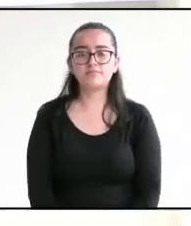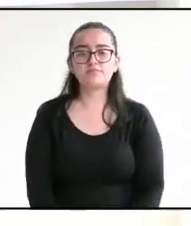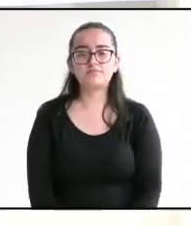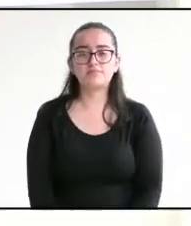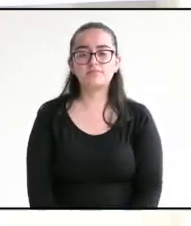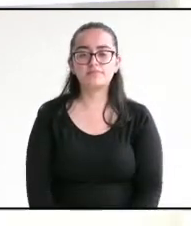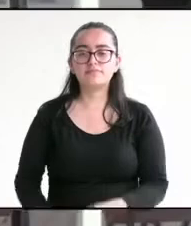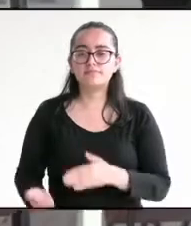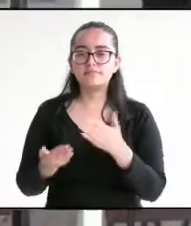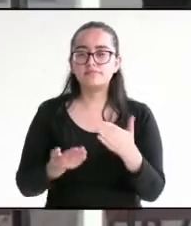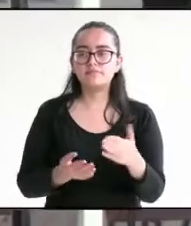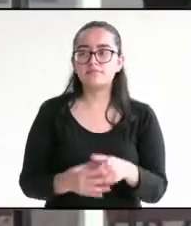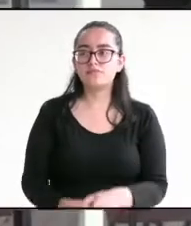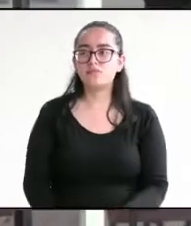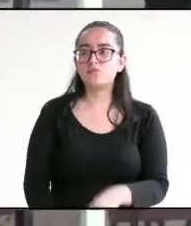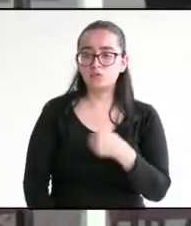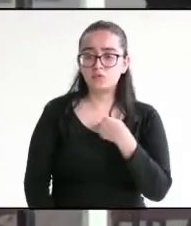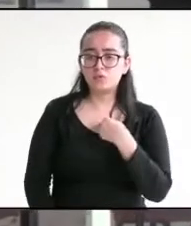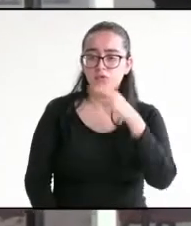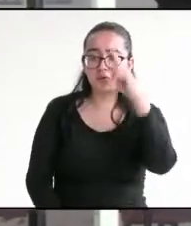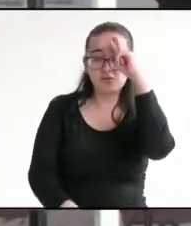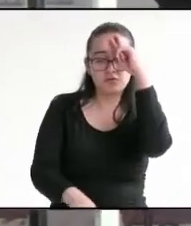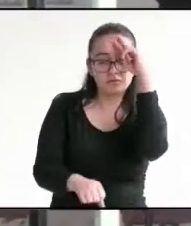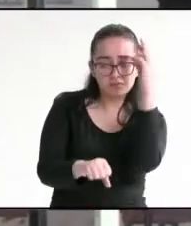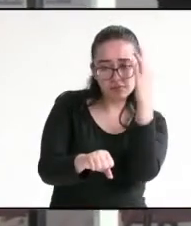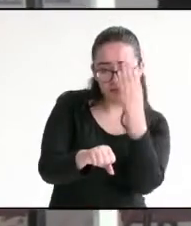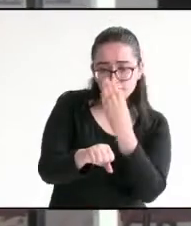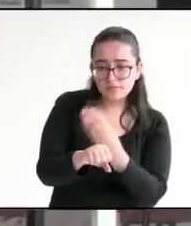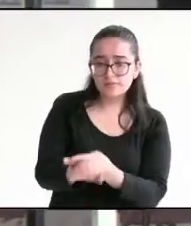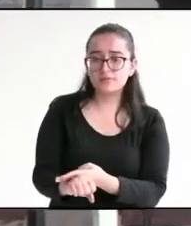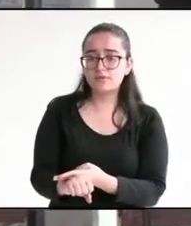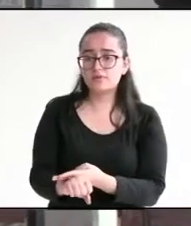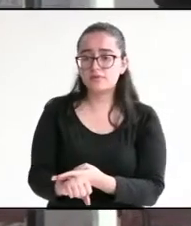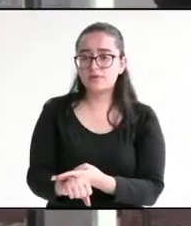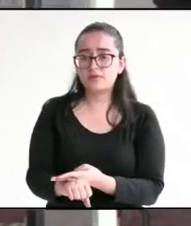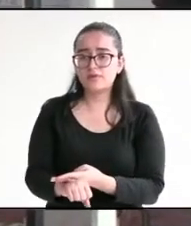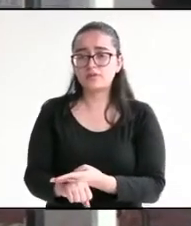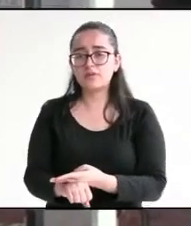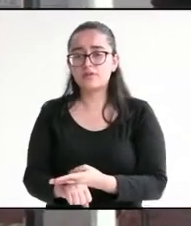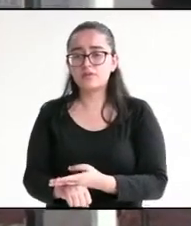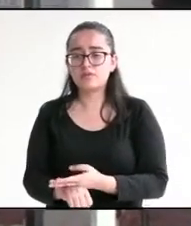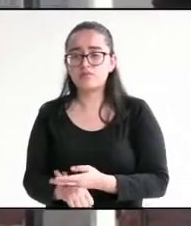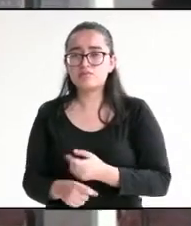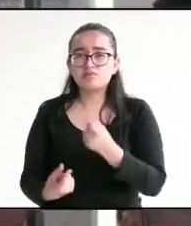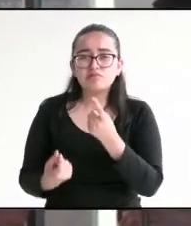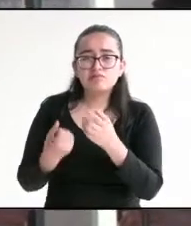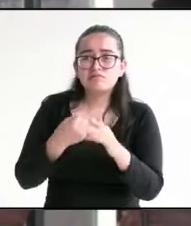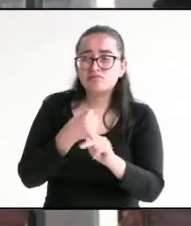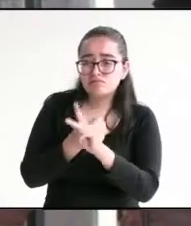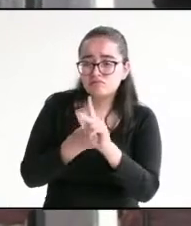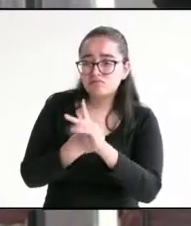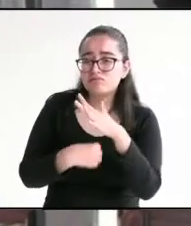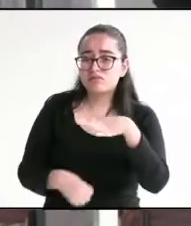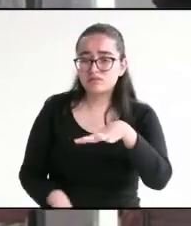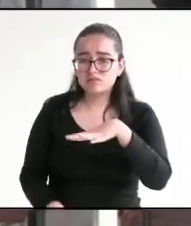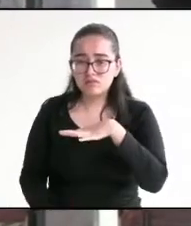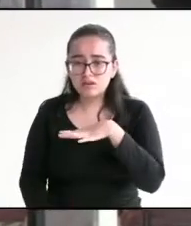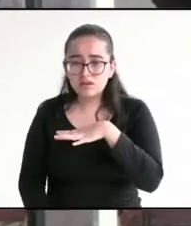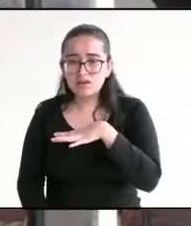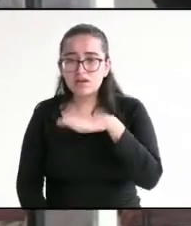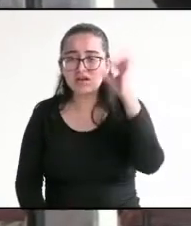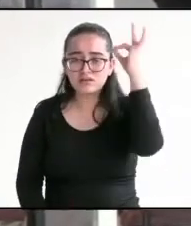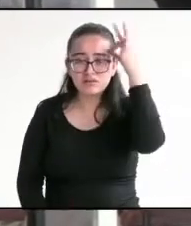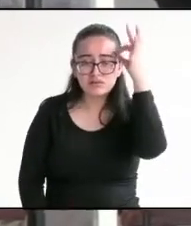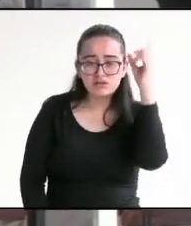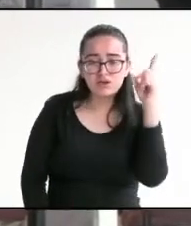candidato. En cuanto a las responsabilidades del municipio y que tienen defectos directos en el medio ambiente, esto alude a los servicios de agua